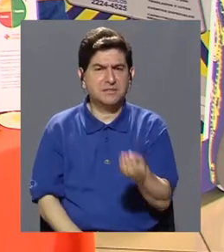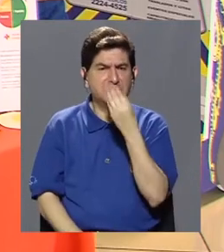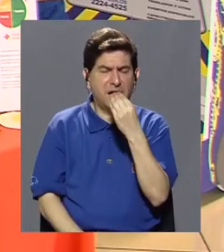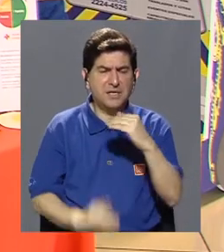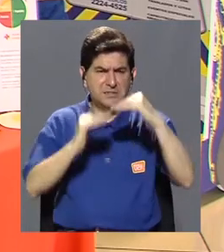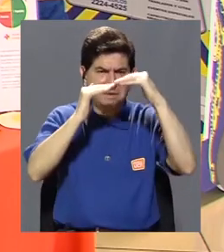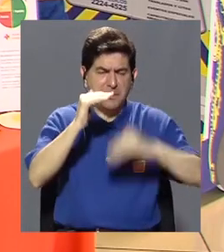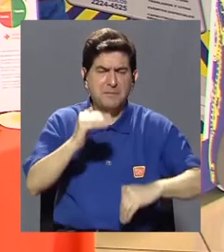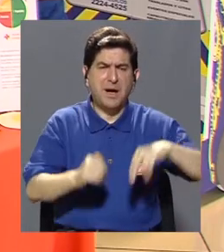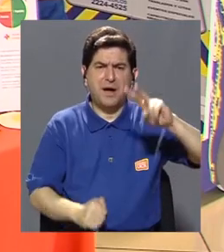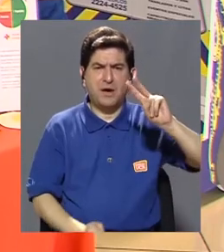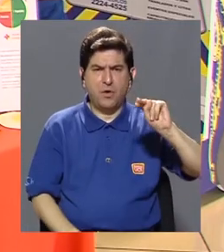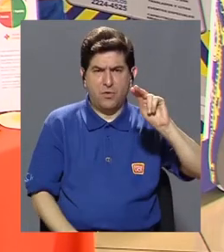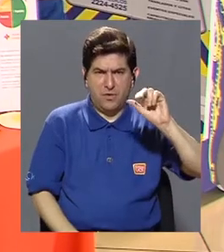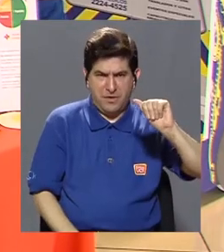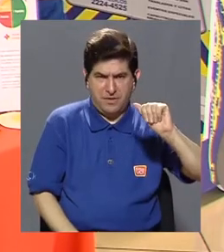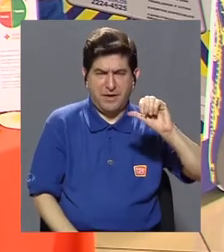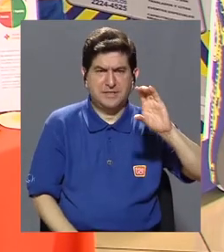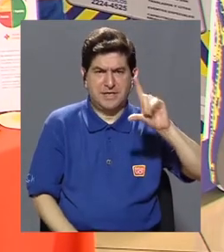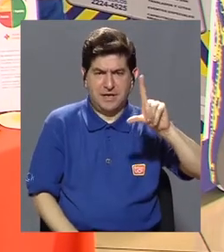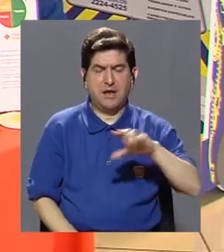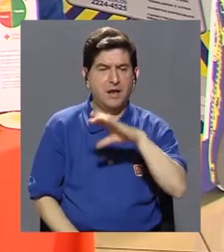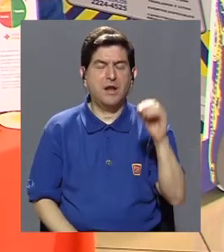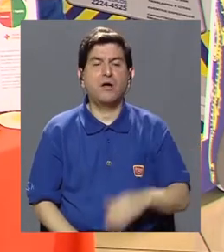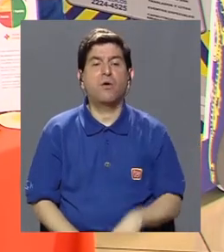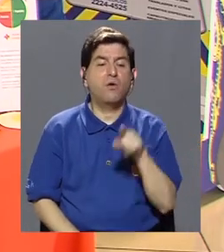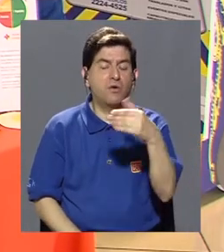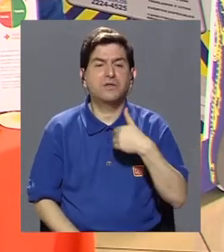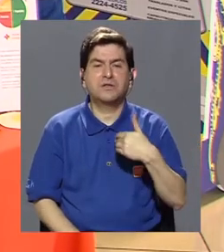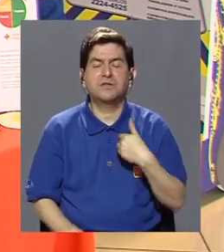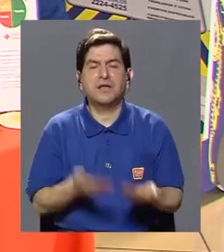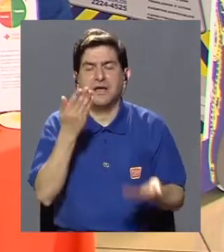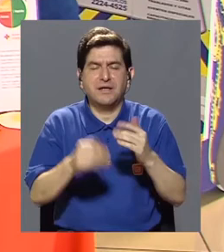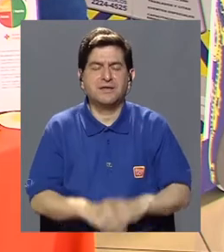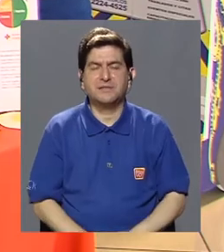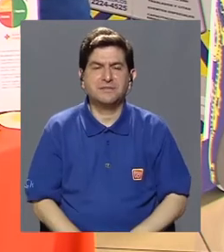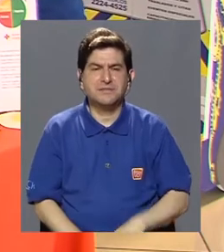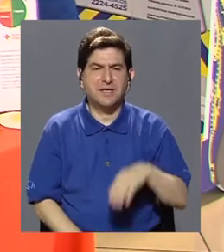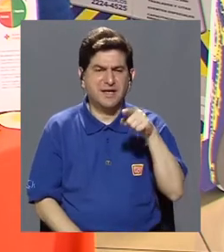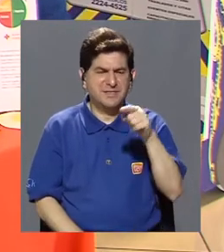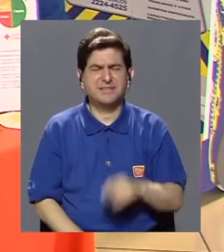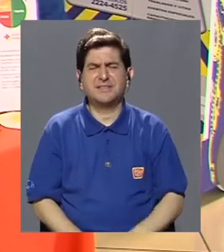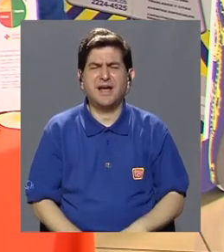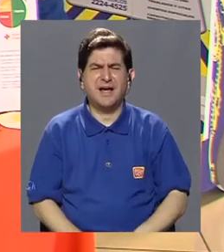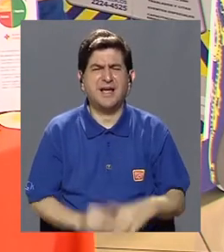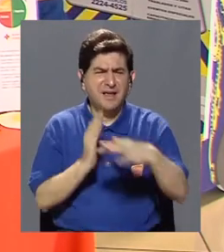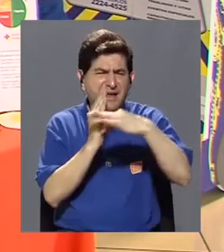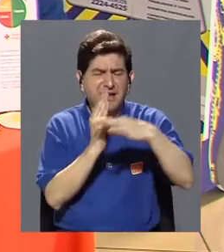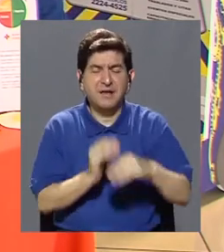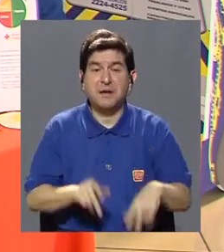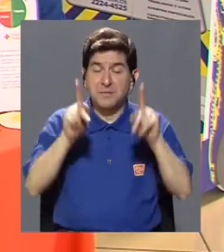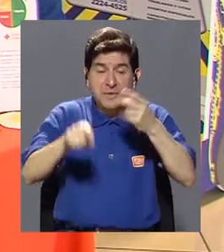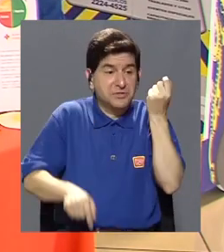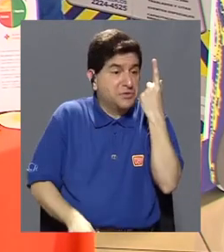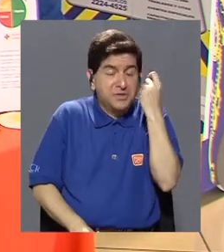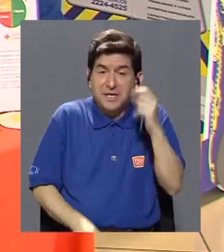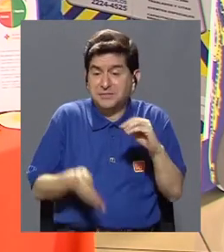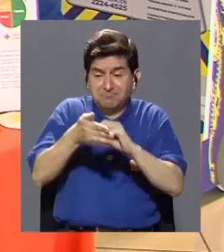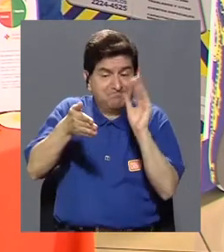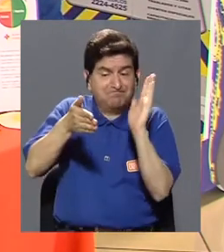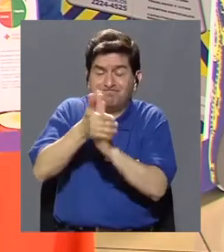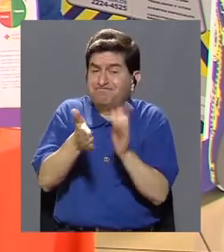alimento es bajo en sodio o es alto en colesterol, porque muchas veces la población no sabe interpretar una etiqueta nutricional.